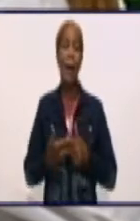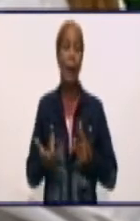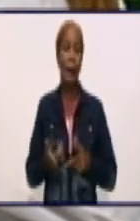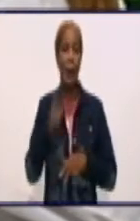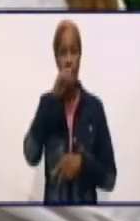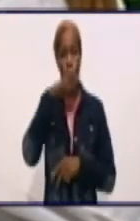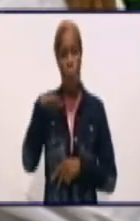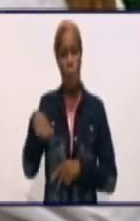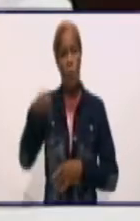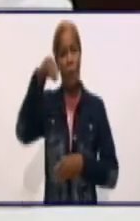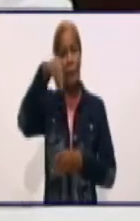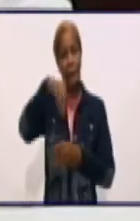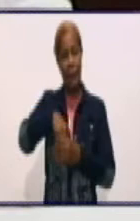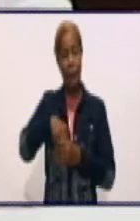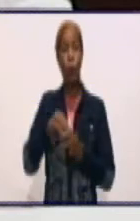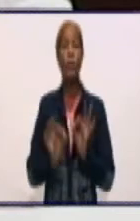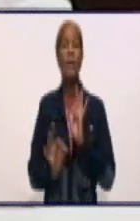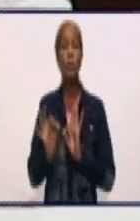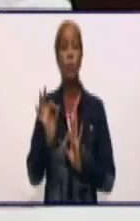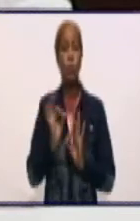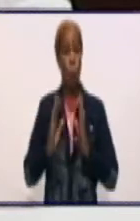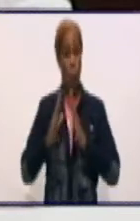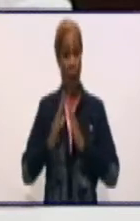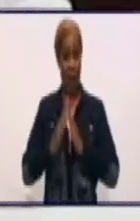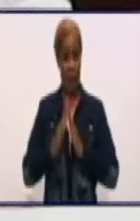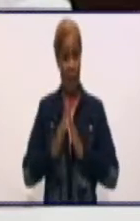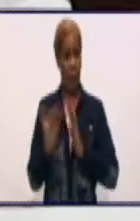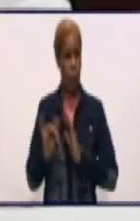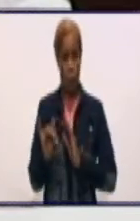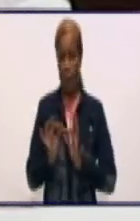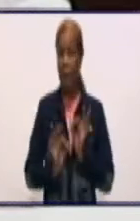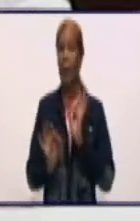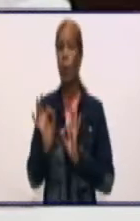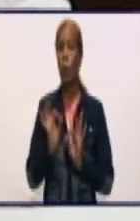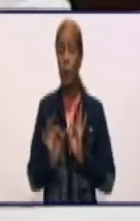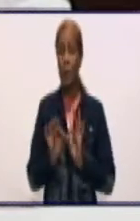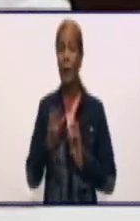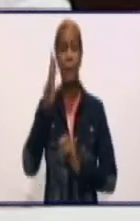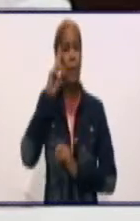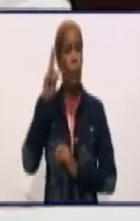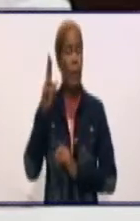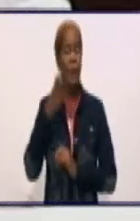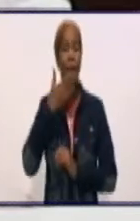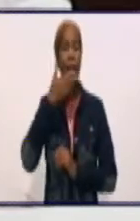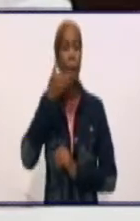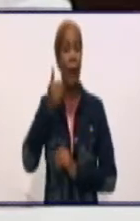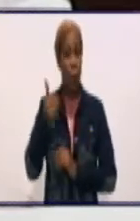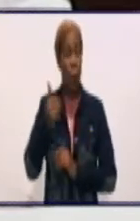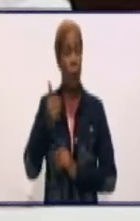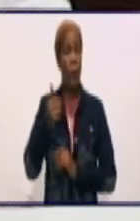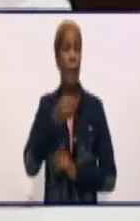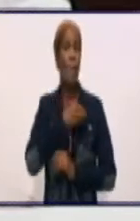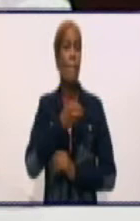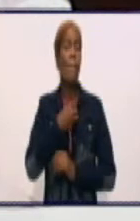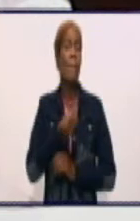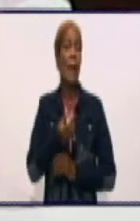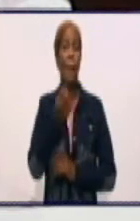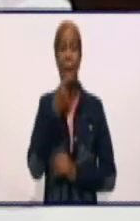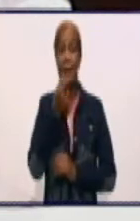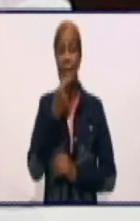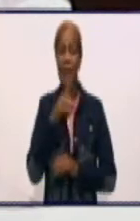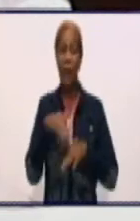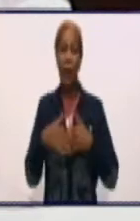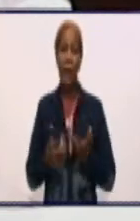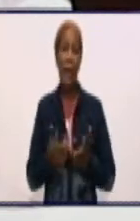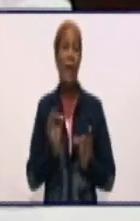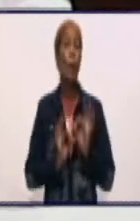además estén cuidados. Recuérdense que la mejor medicina es la prevención. Hay que prevenir que un